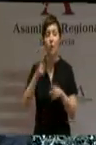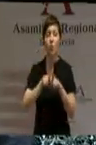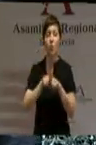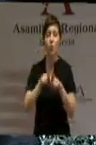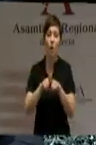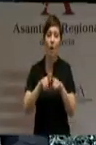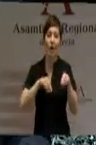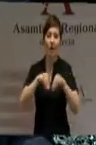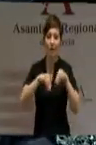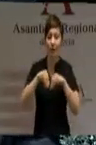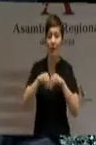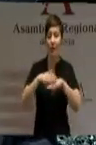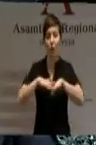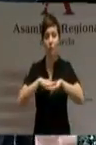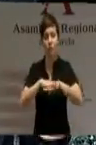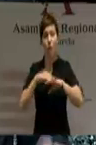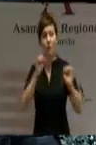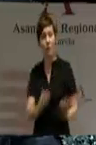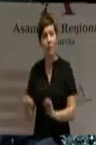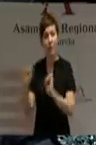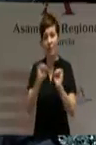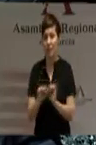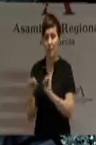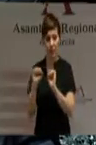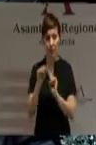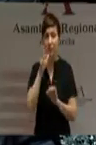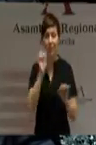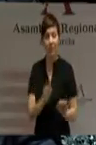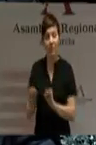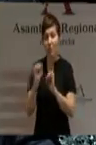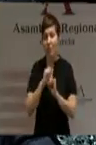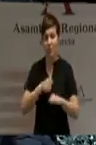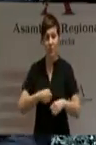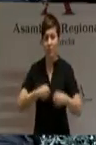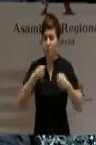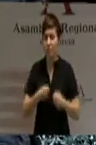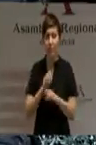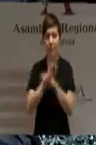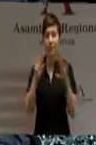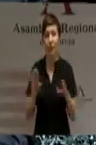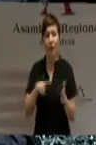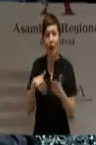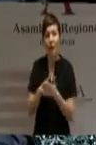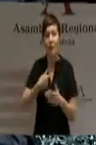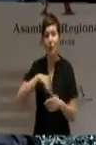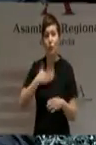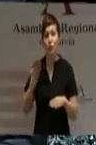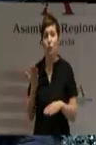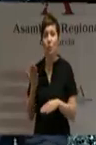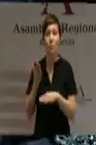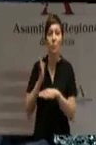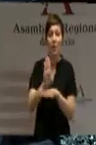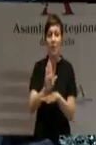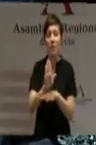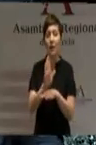hemos defendido con coherencia y con toda la contundencia que sido necesaria, incluso cuando ha habido que presentar nuestras demandas a nuestro propio